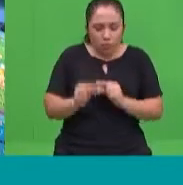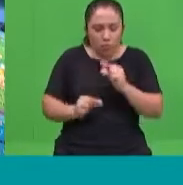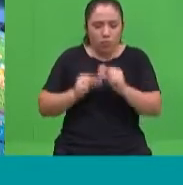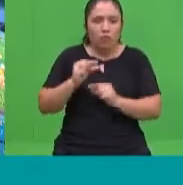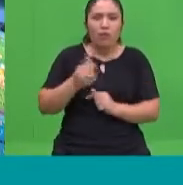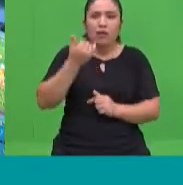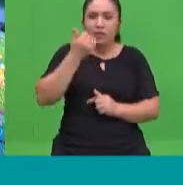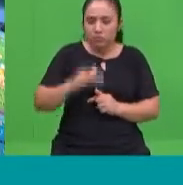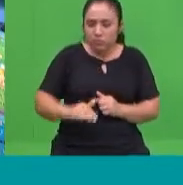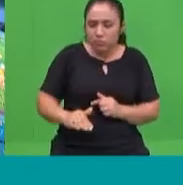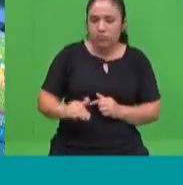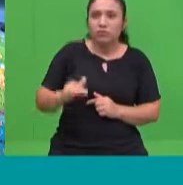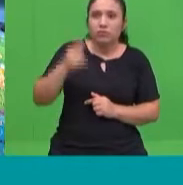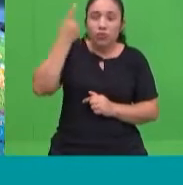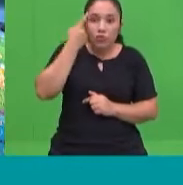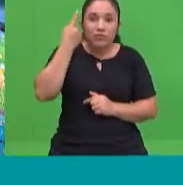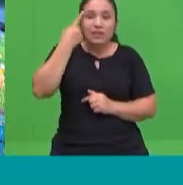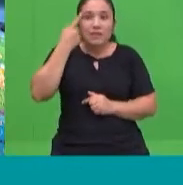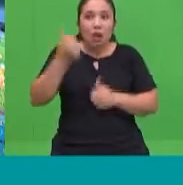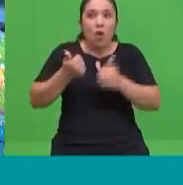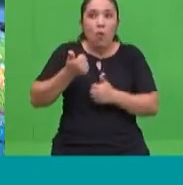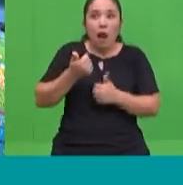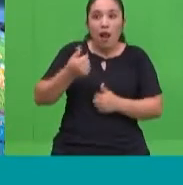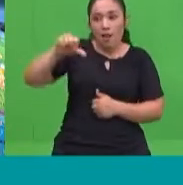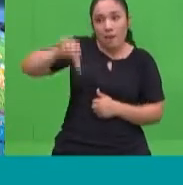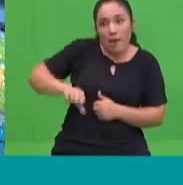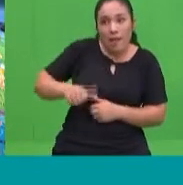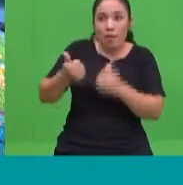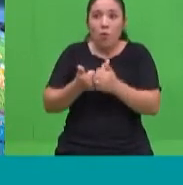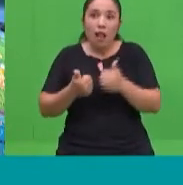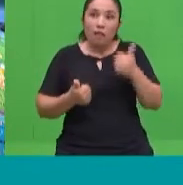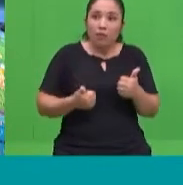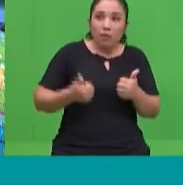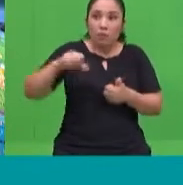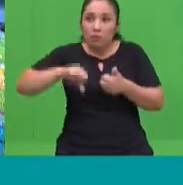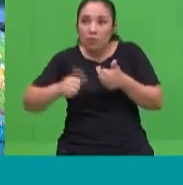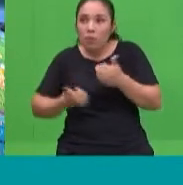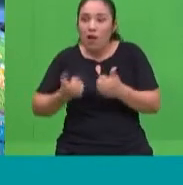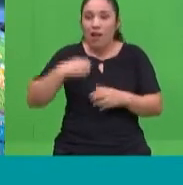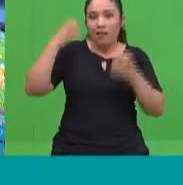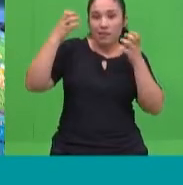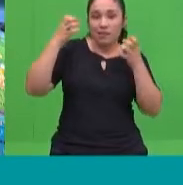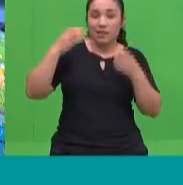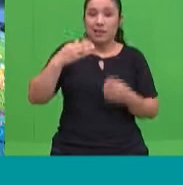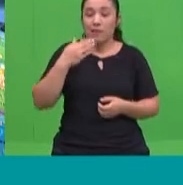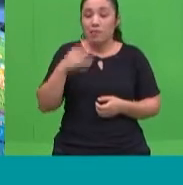edad ir tomando conciencia. No es una tarea fácil para los padres. Es un proceso difícil.